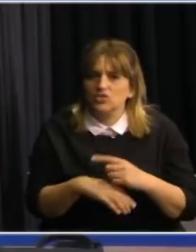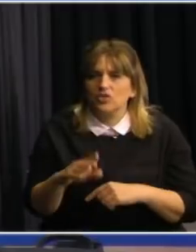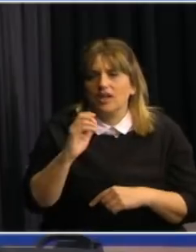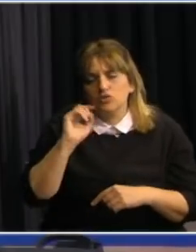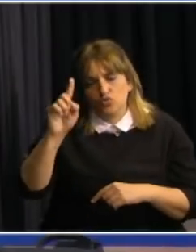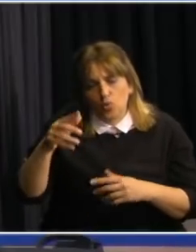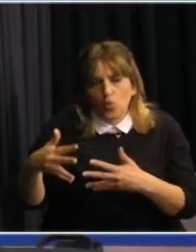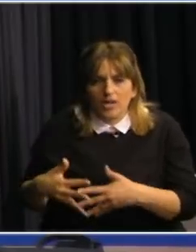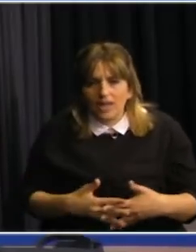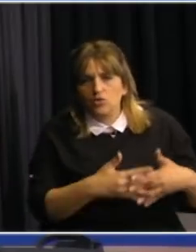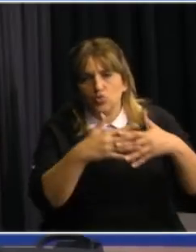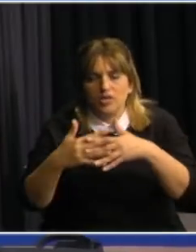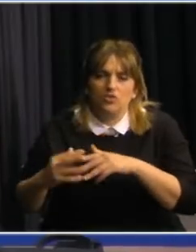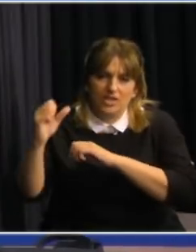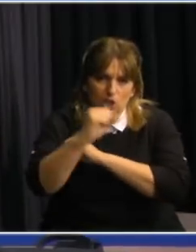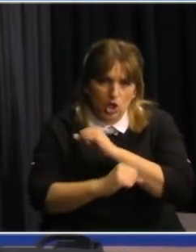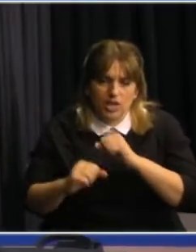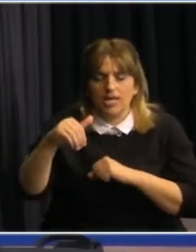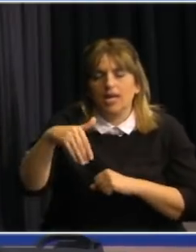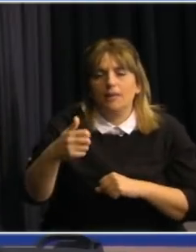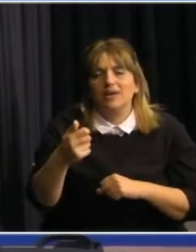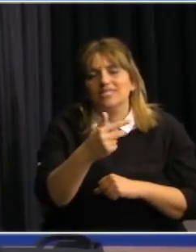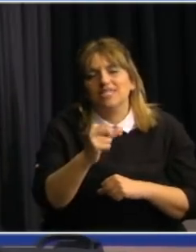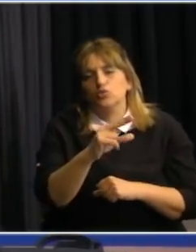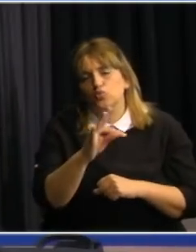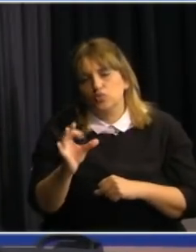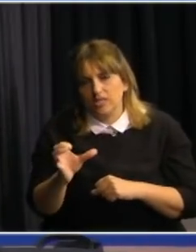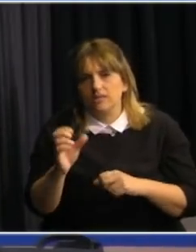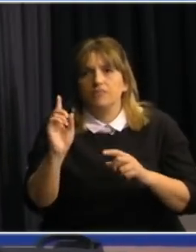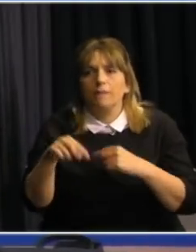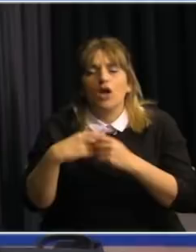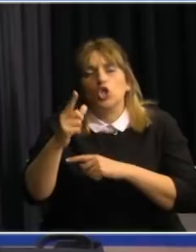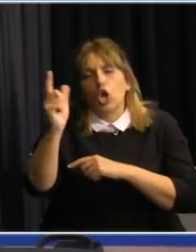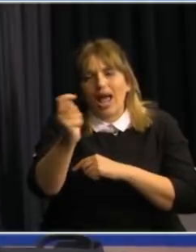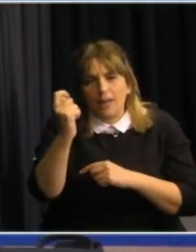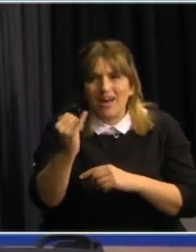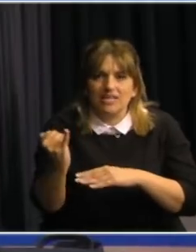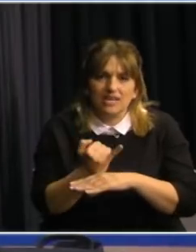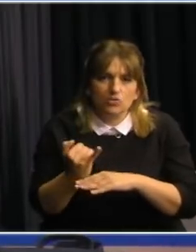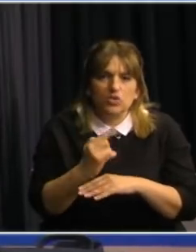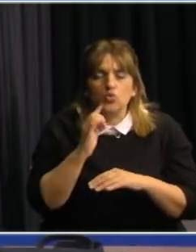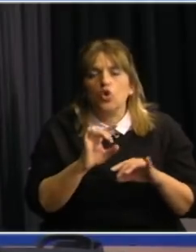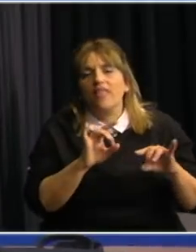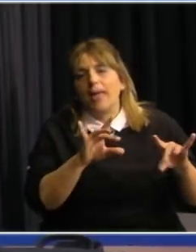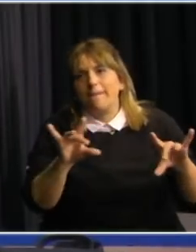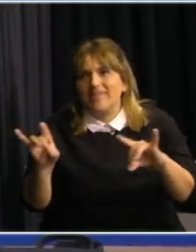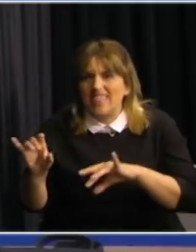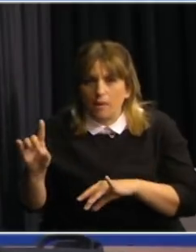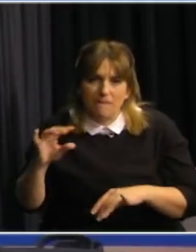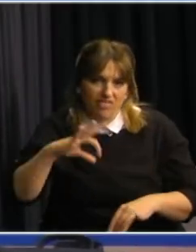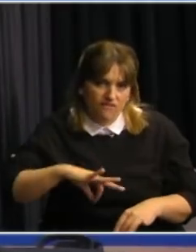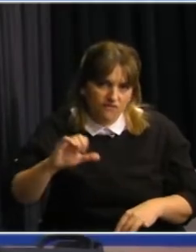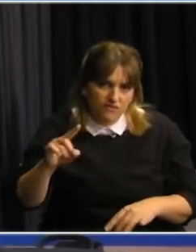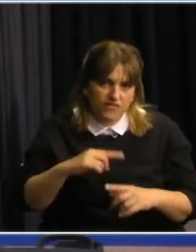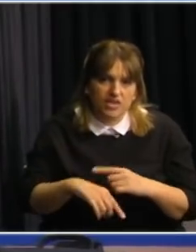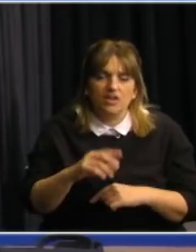Institute of Technology, el Robert Koch Institute de Alemania que es el Instituto de Epidemiología, la UNESCO, la